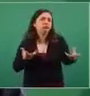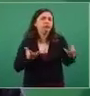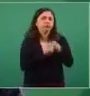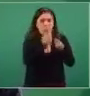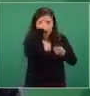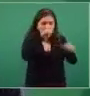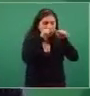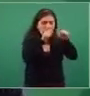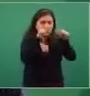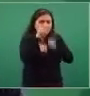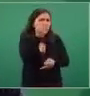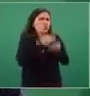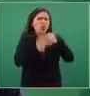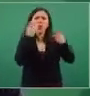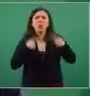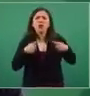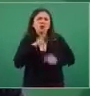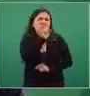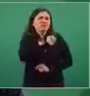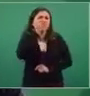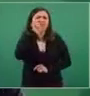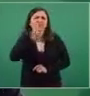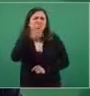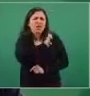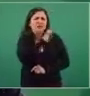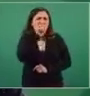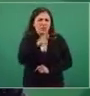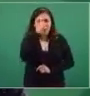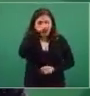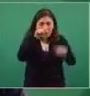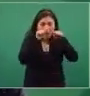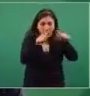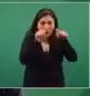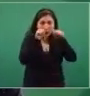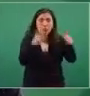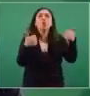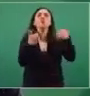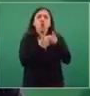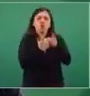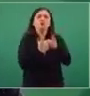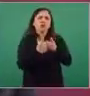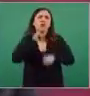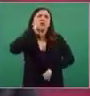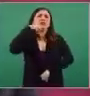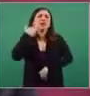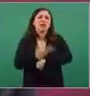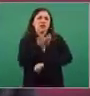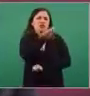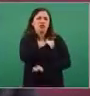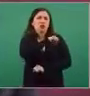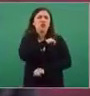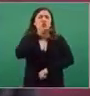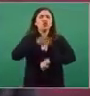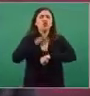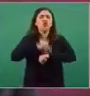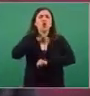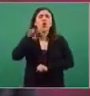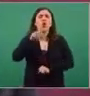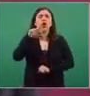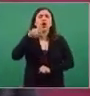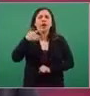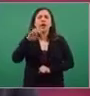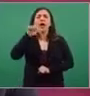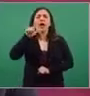atención, todos son especialistas en la materia y están siendo coordinados por nuestro secretario de Salud, el doctor Jorge Alcocer